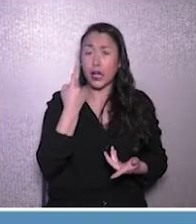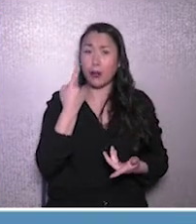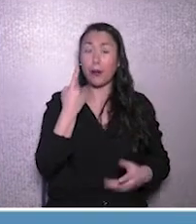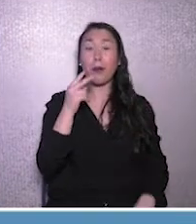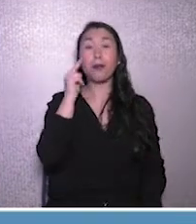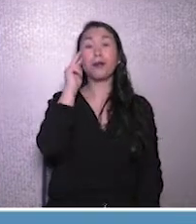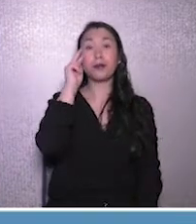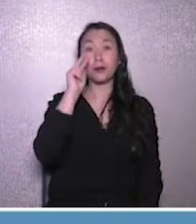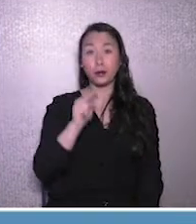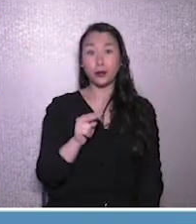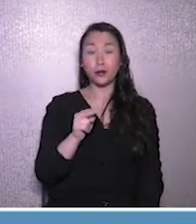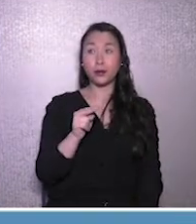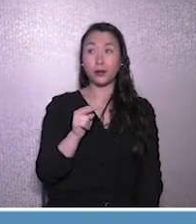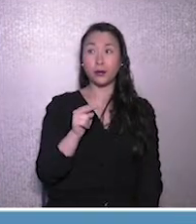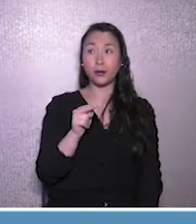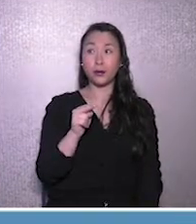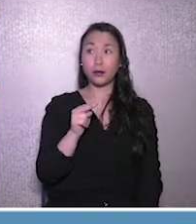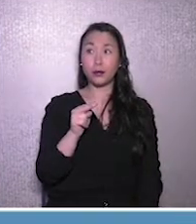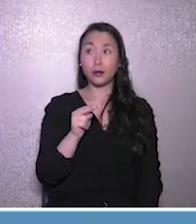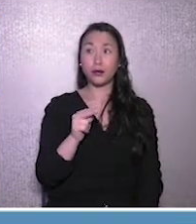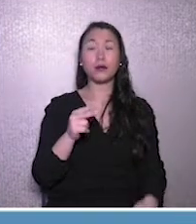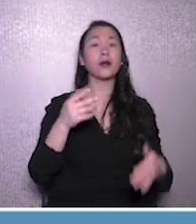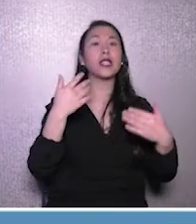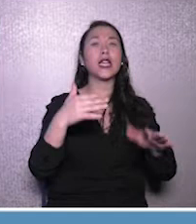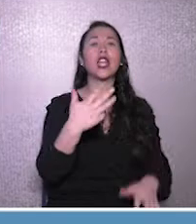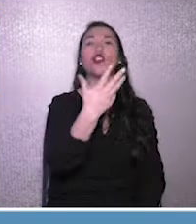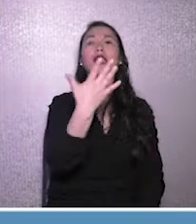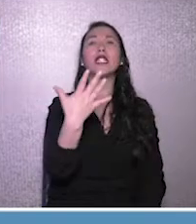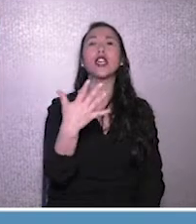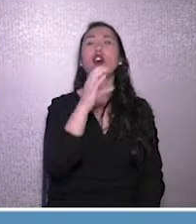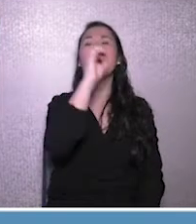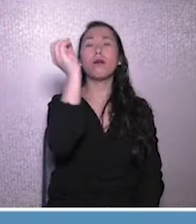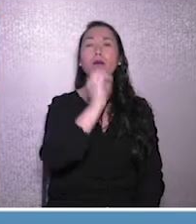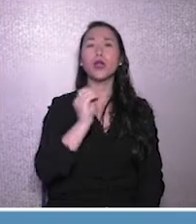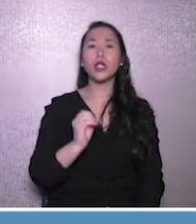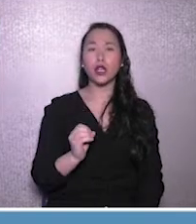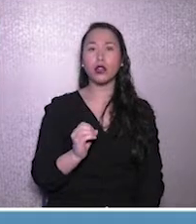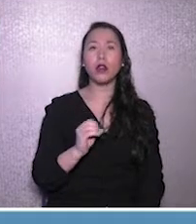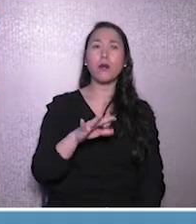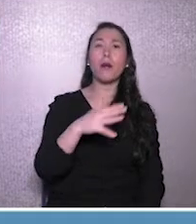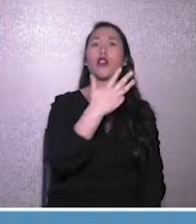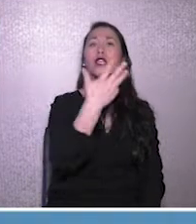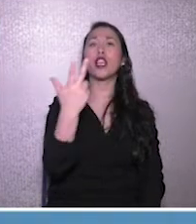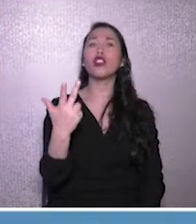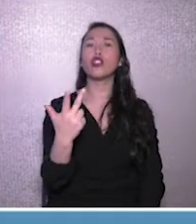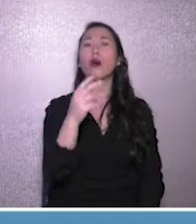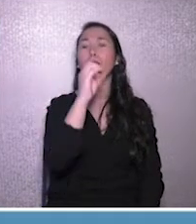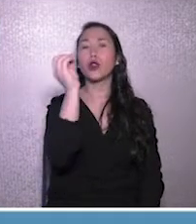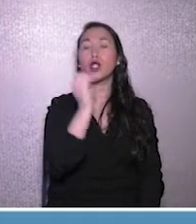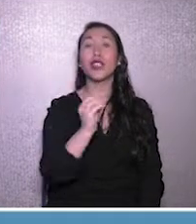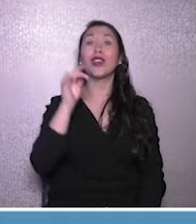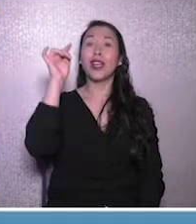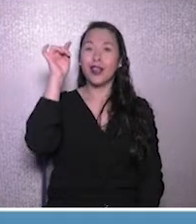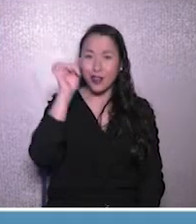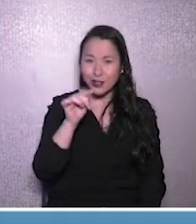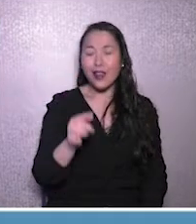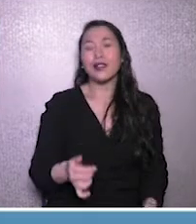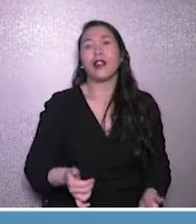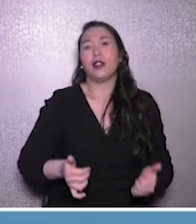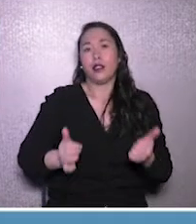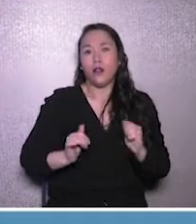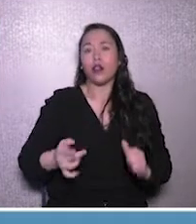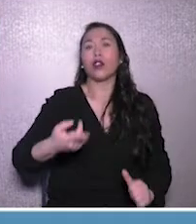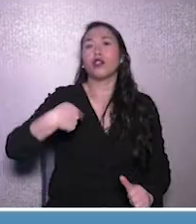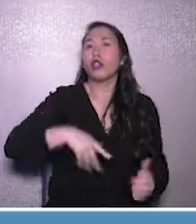Fíjense el logro. Ya están en el 95% y en el 98%. Ese es el desafío que